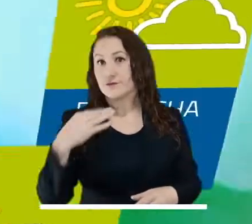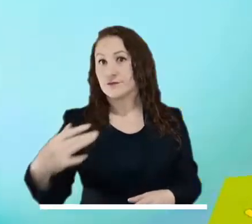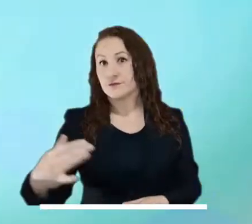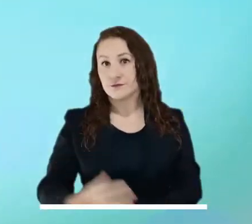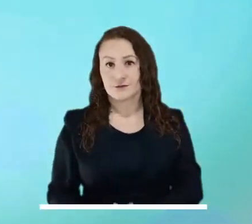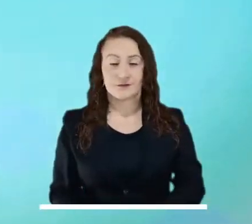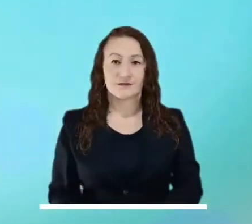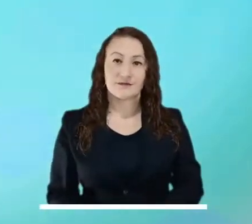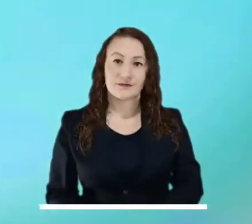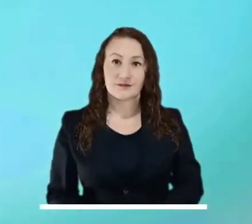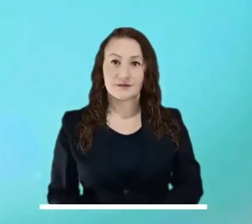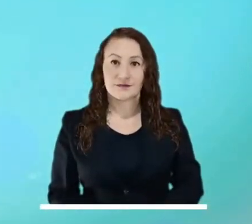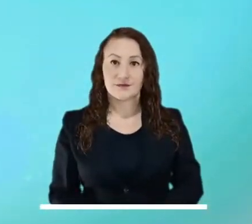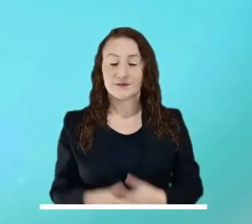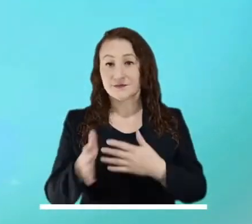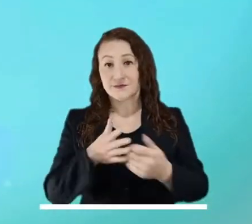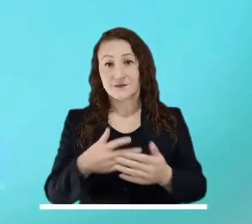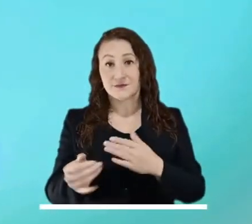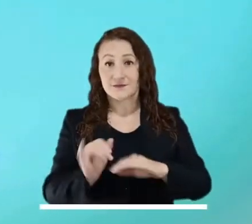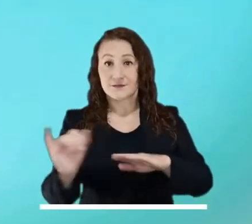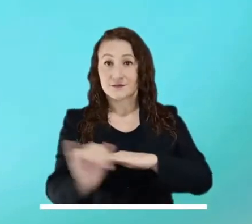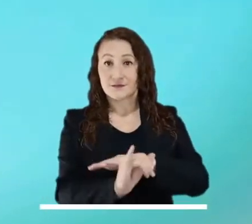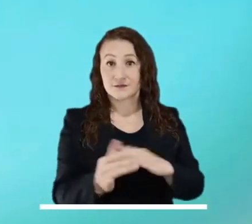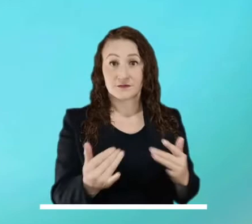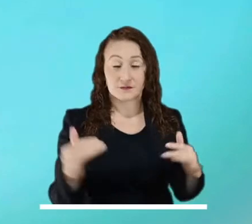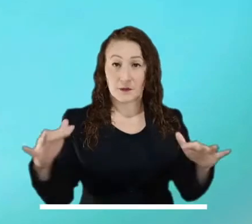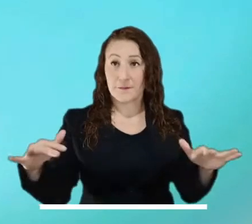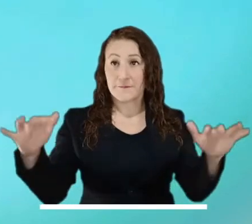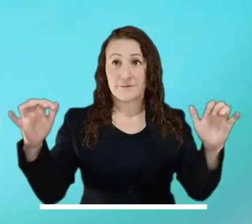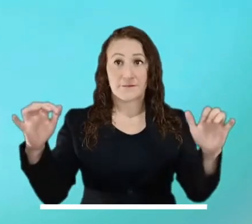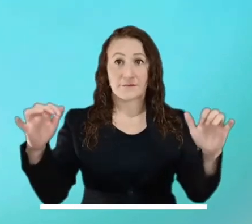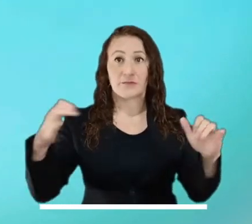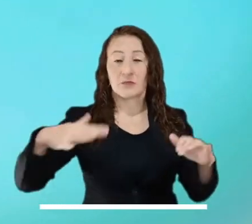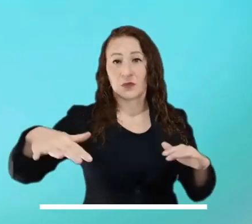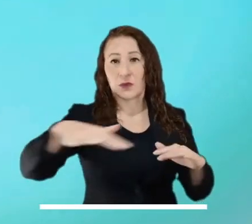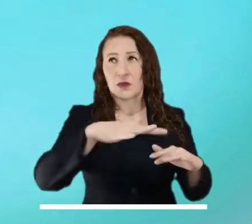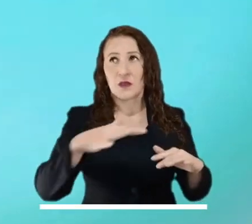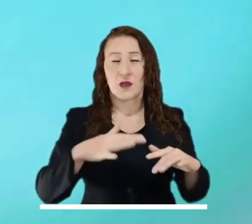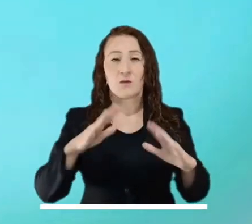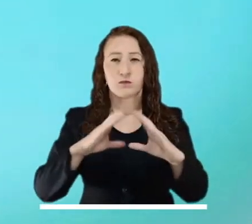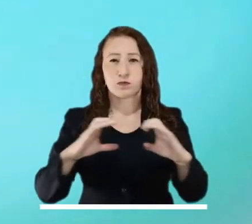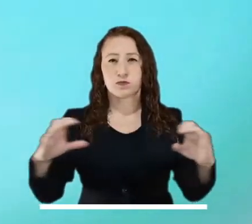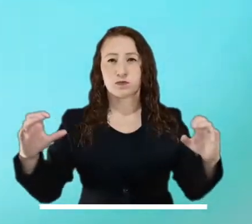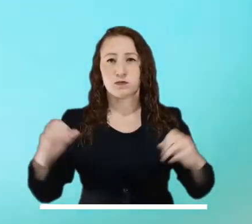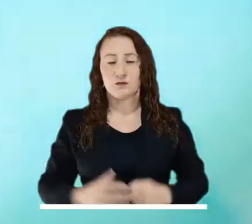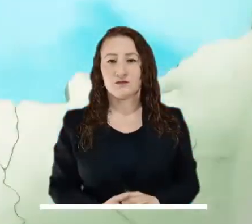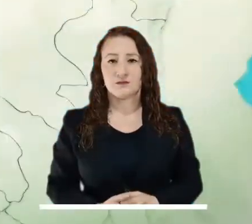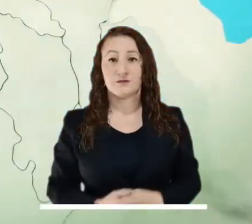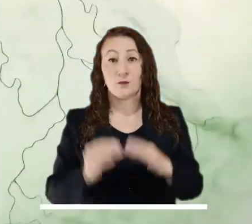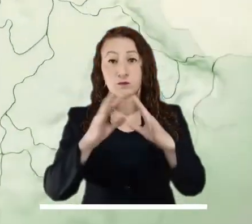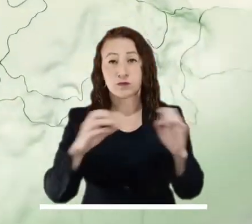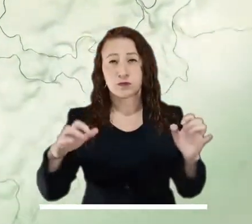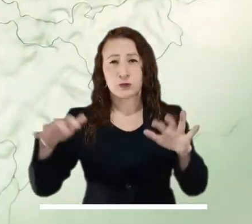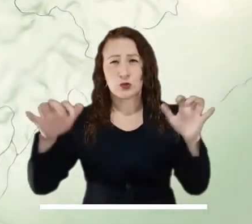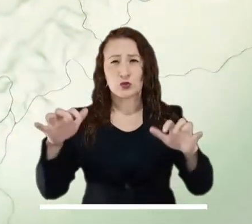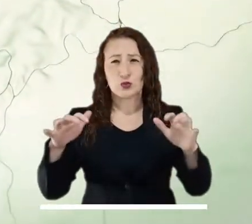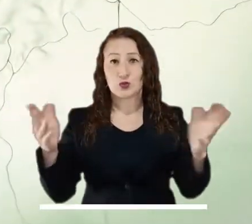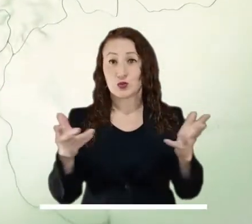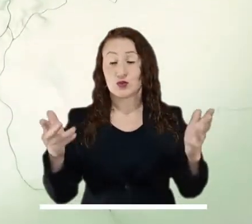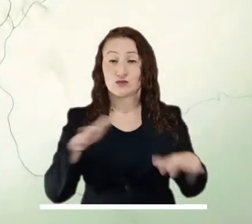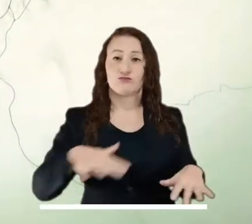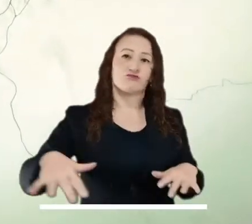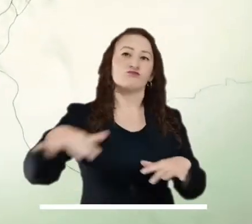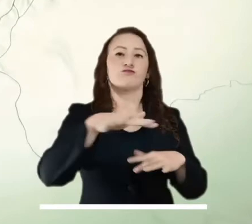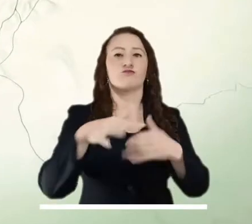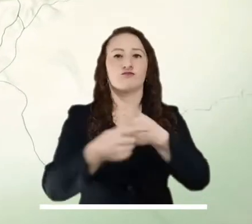sierra. Todo parece indicar que en el archipiélago se mantendrán las condiciones secas y con cielo parcialmente cubierto. Condiciones nubladas y